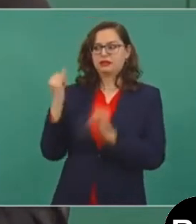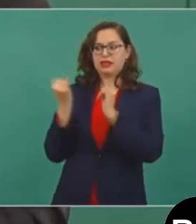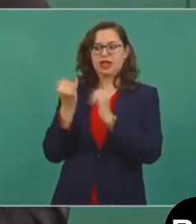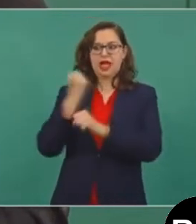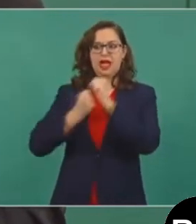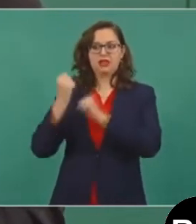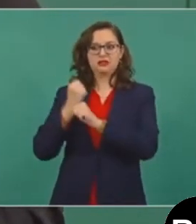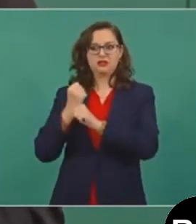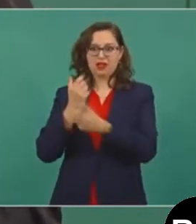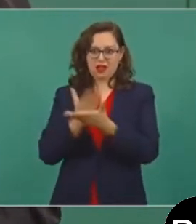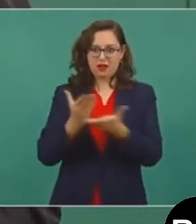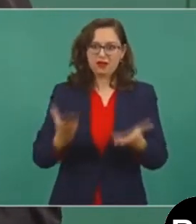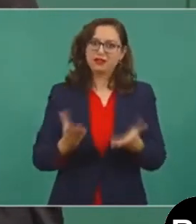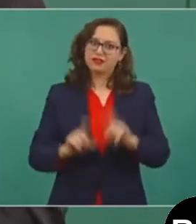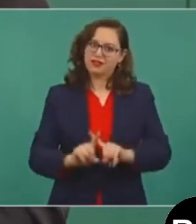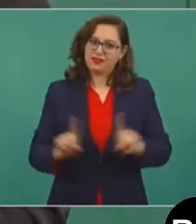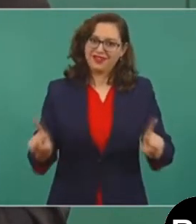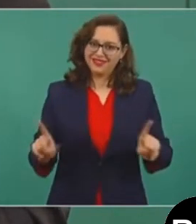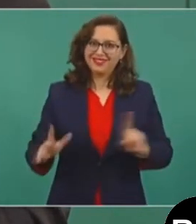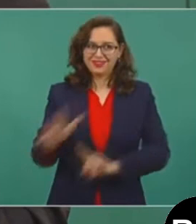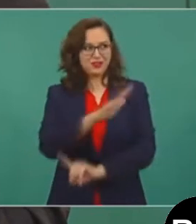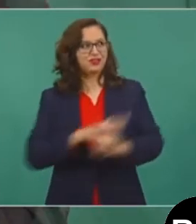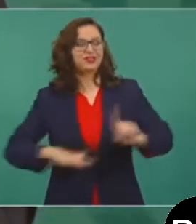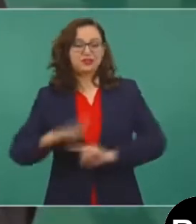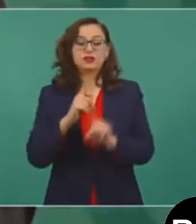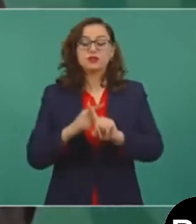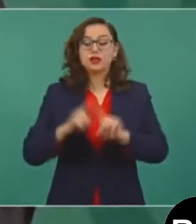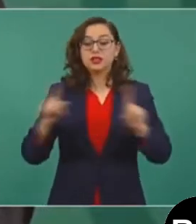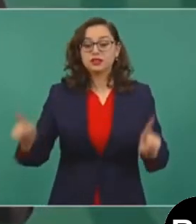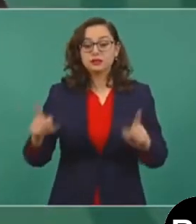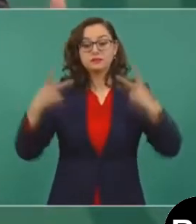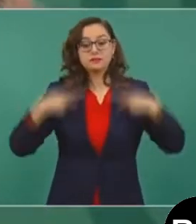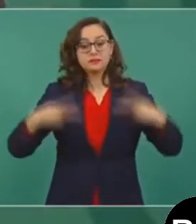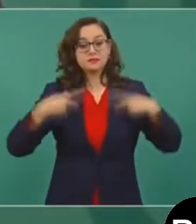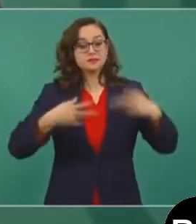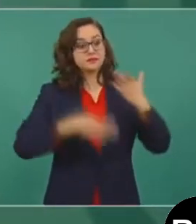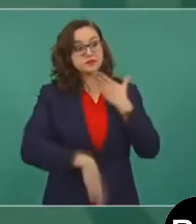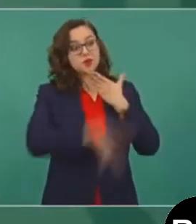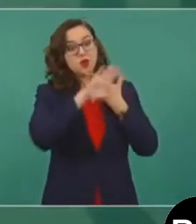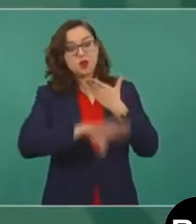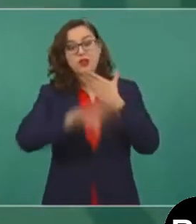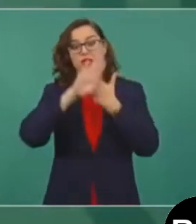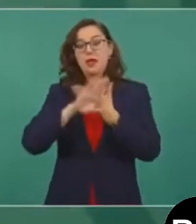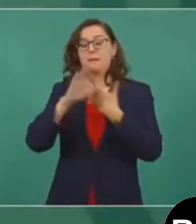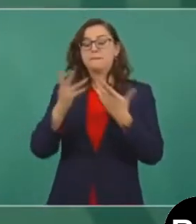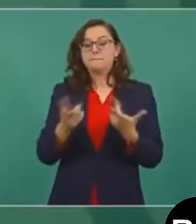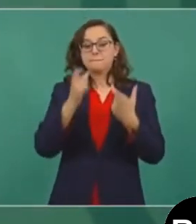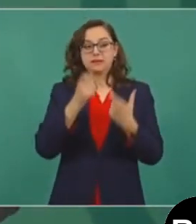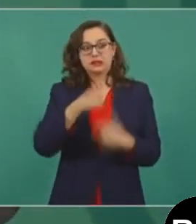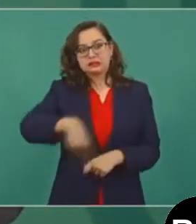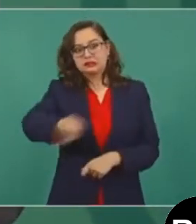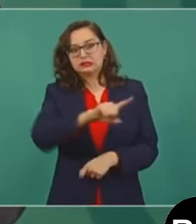adversarios hasta el proceso que andan buscando,